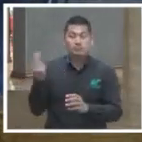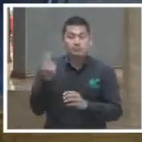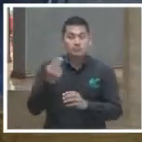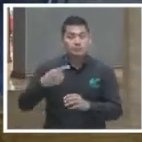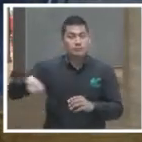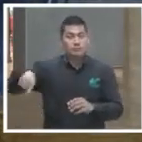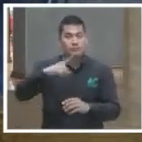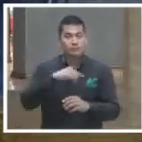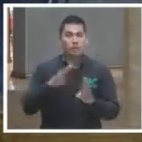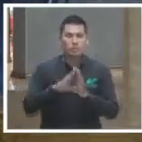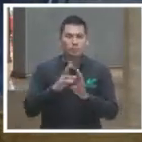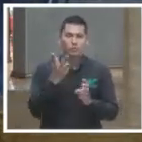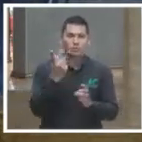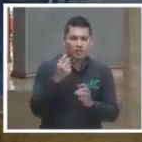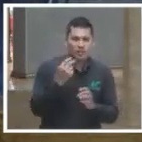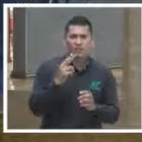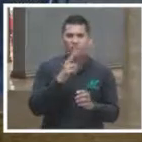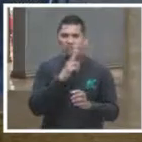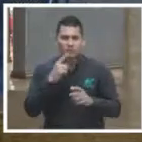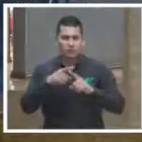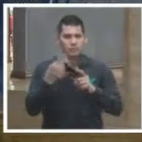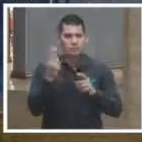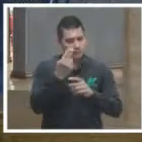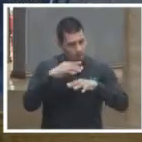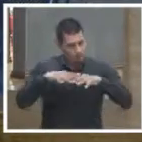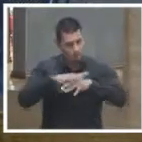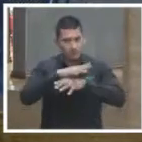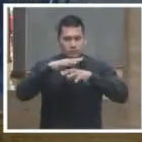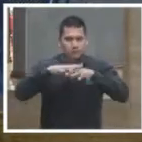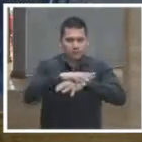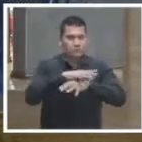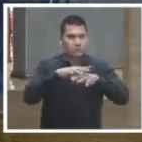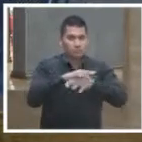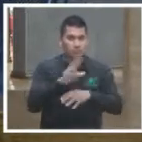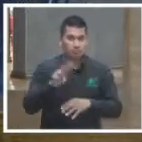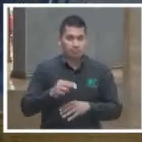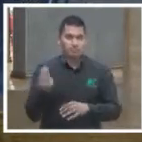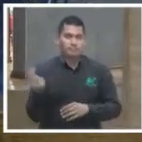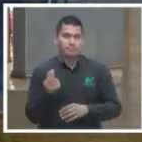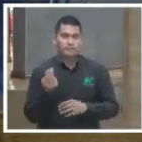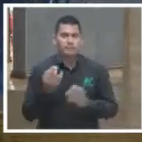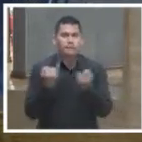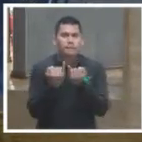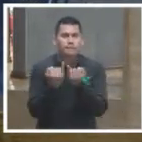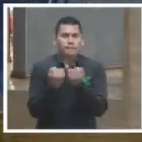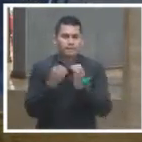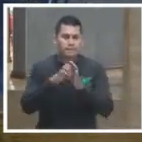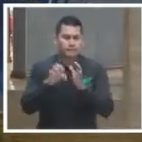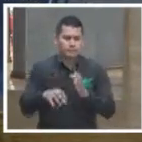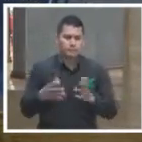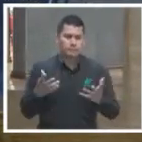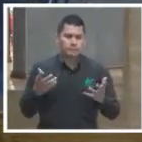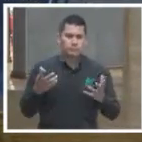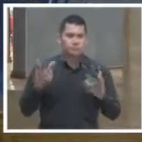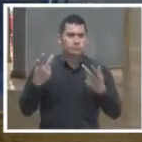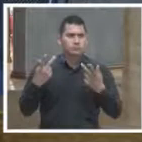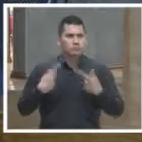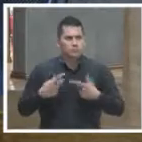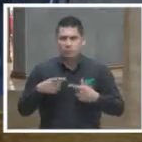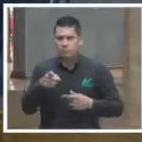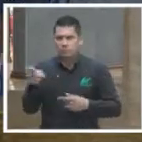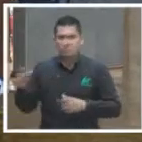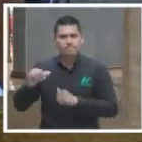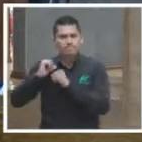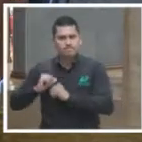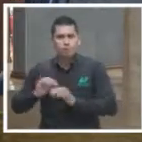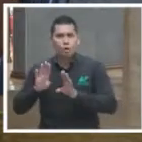su forma de actuar. Y esto debiese cambiar totalmente la forma de comunicarse desde las autoridades,